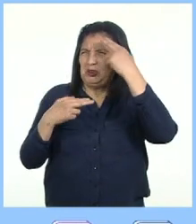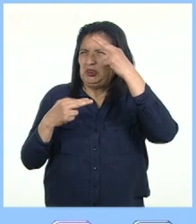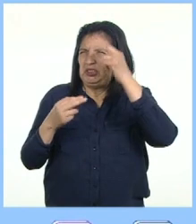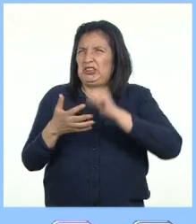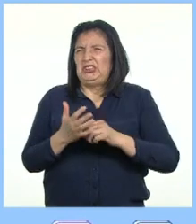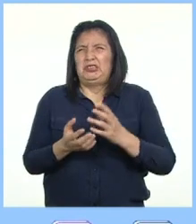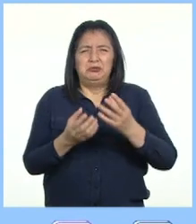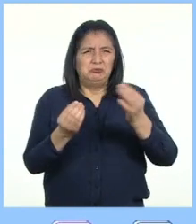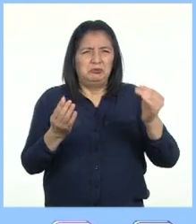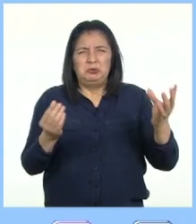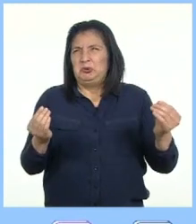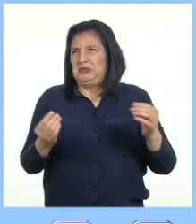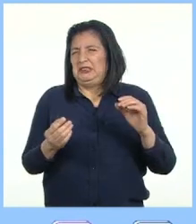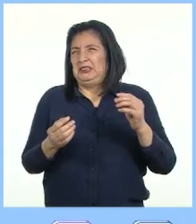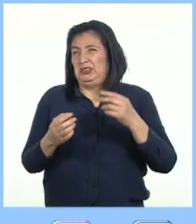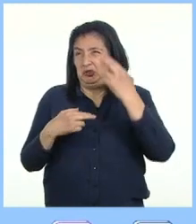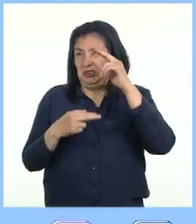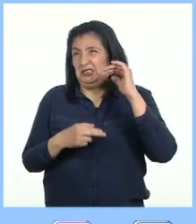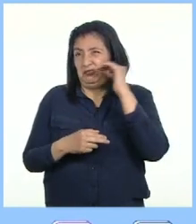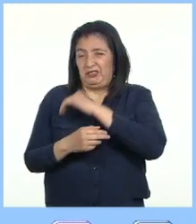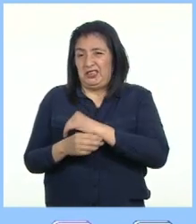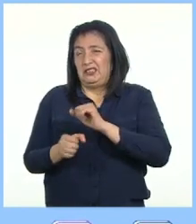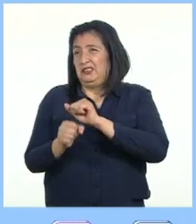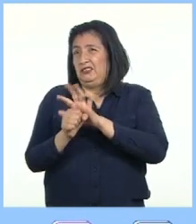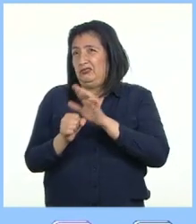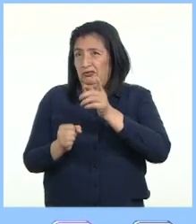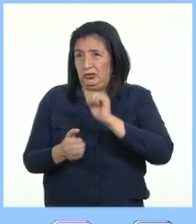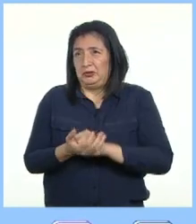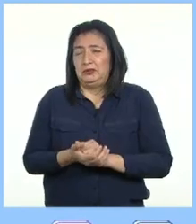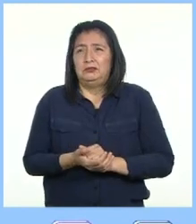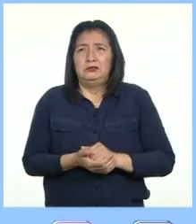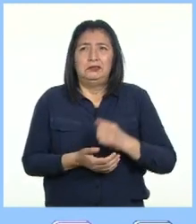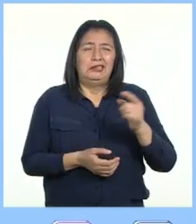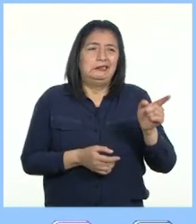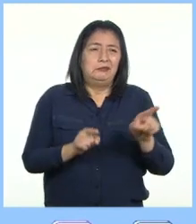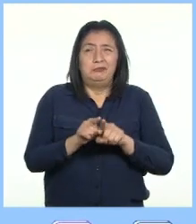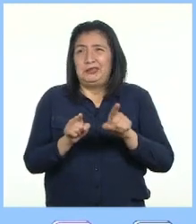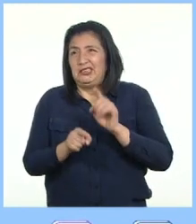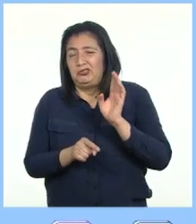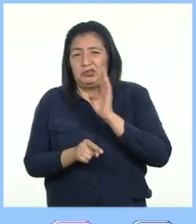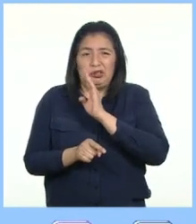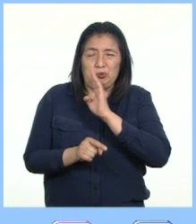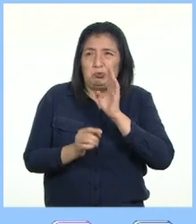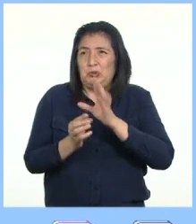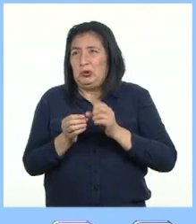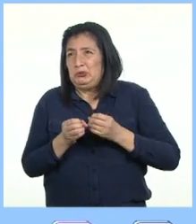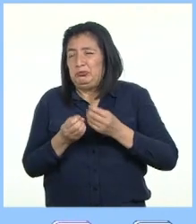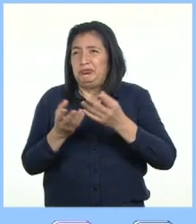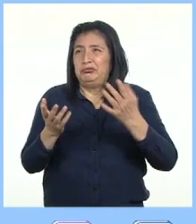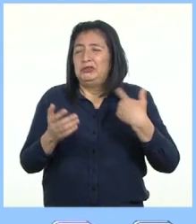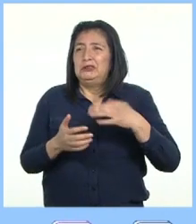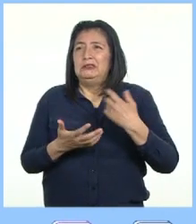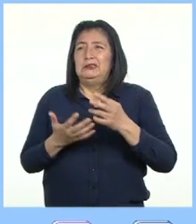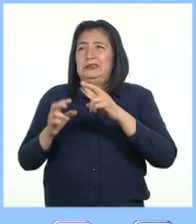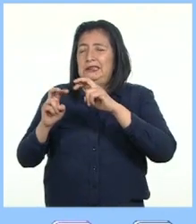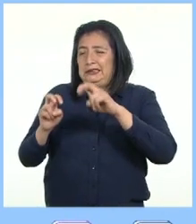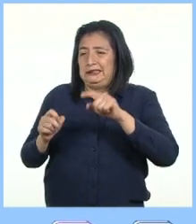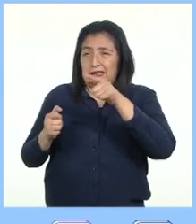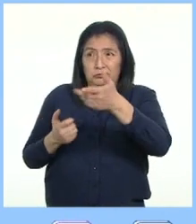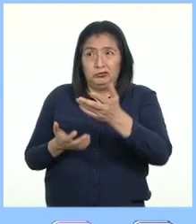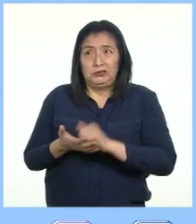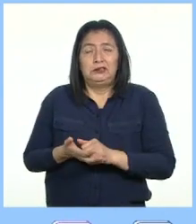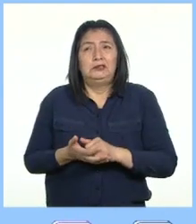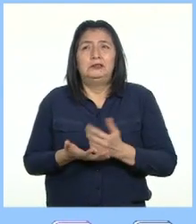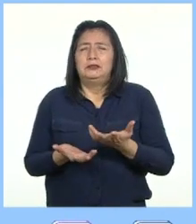Muchas de ellas falsas sobre el COVID-19 Entre los rumores difundidos analizados en el estudio